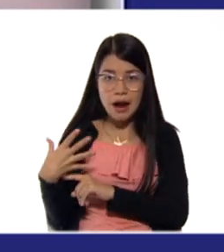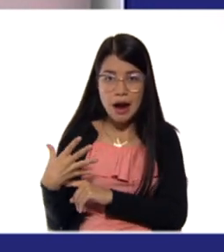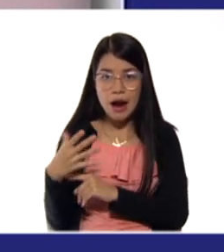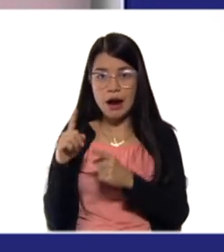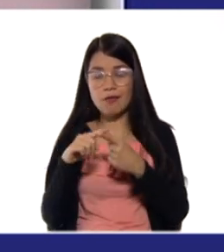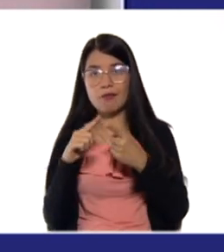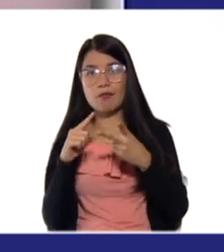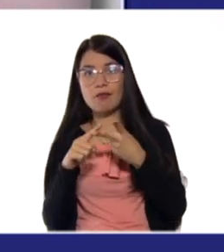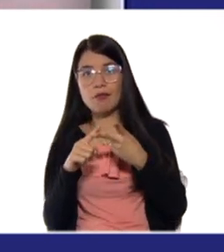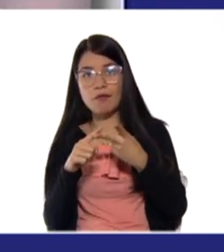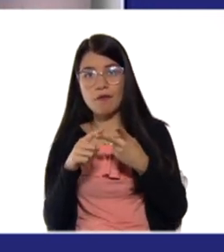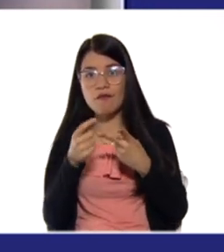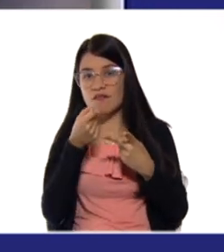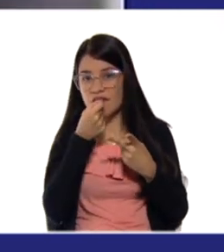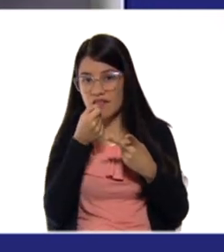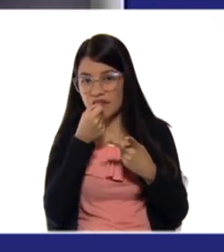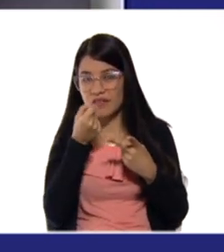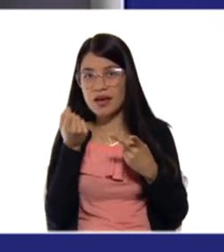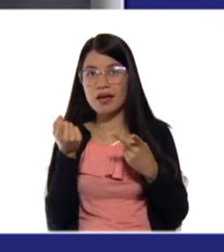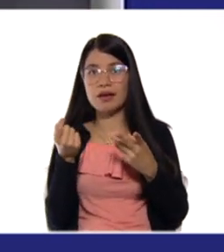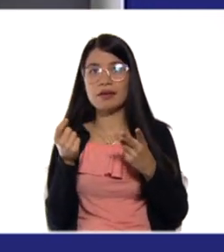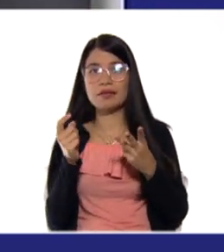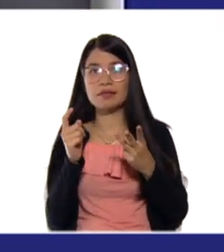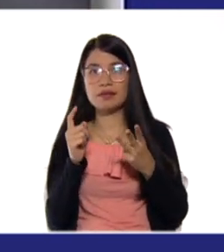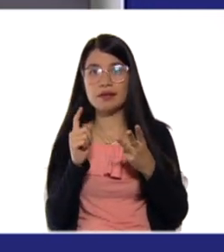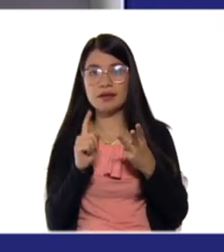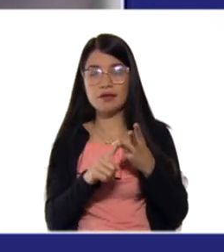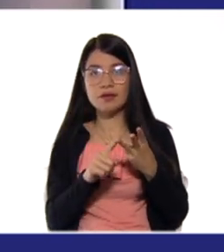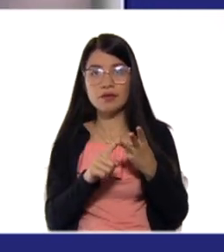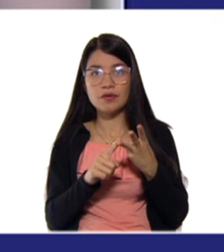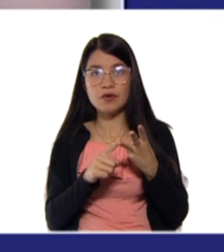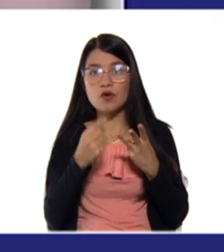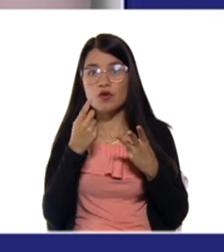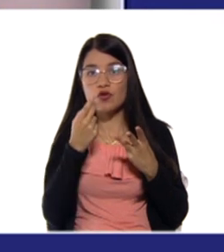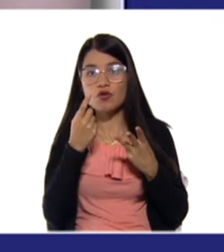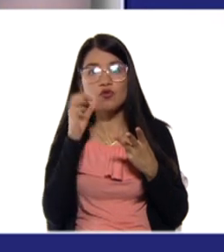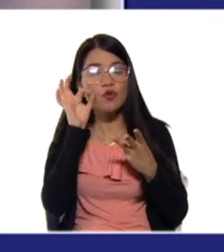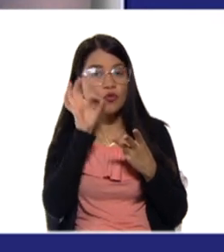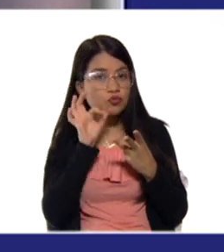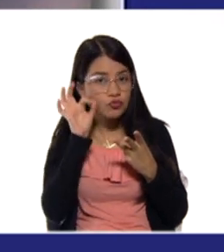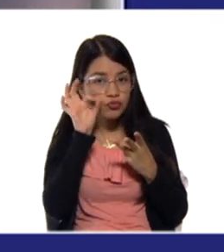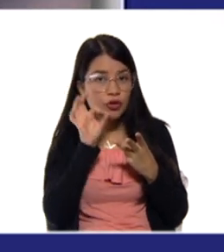Blanco, verde y rosado.